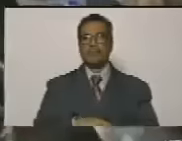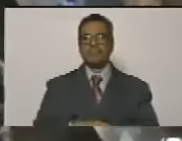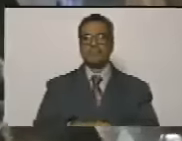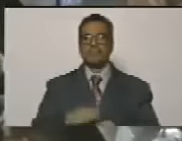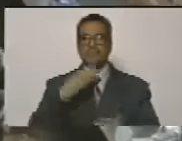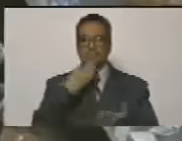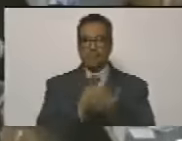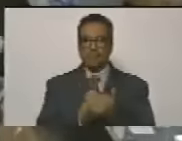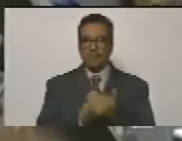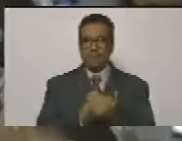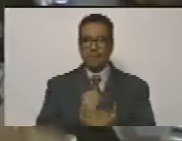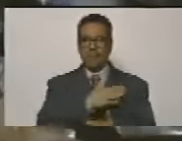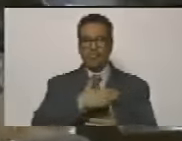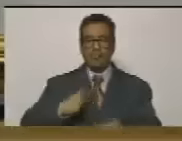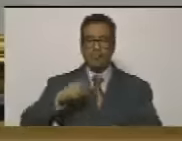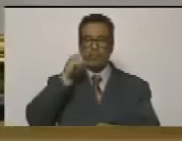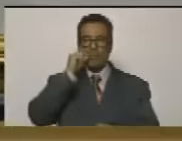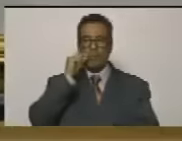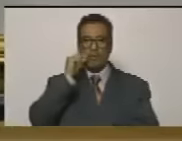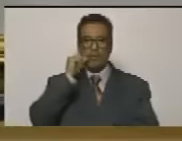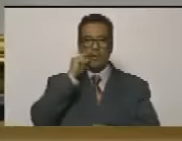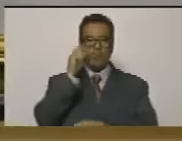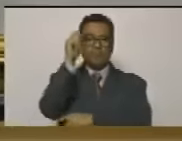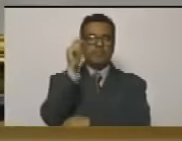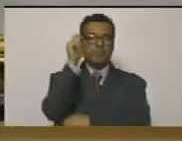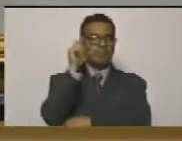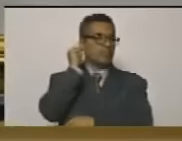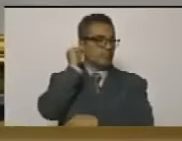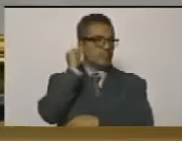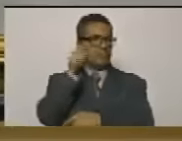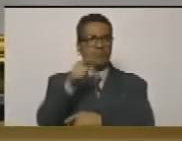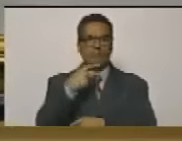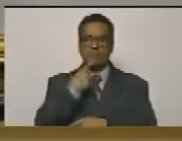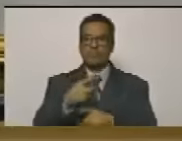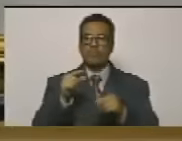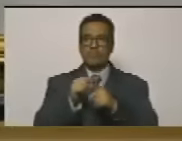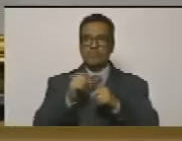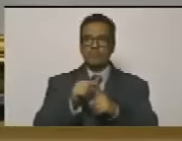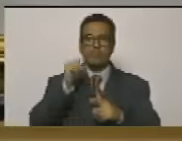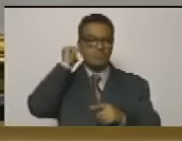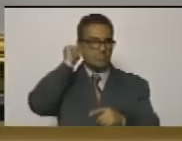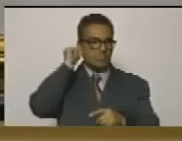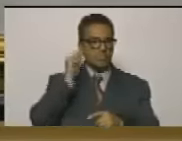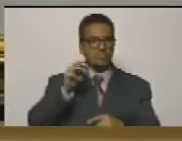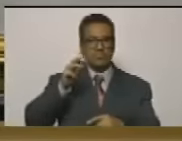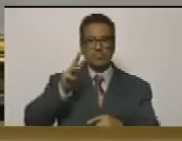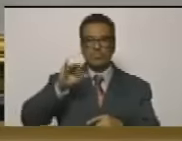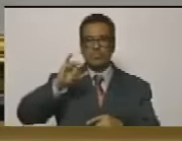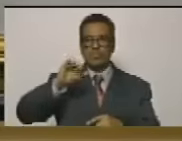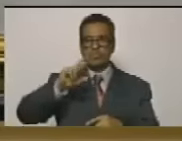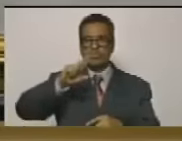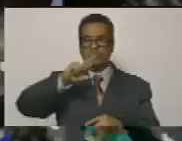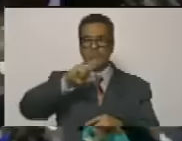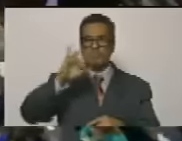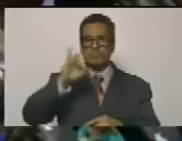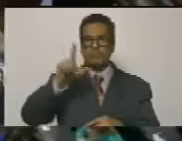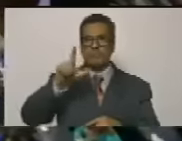Gracias, querida diputada. Voy a dejar en el derecho de palabra a la diputada Guayquirima Castro.